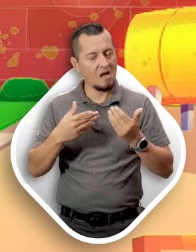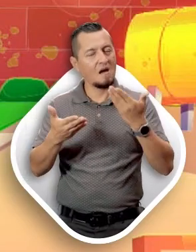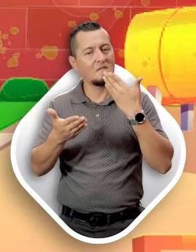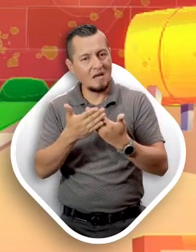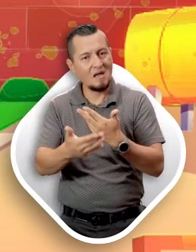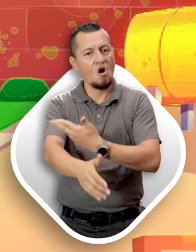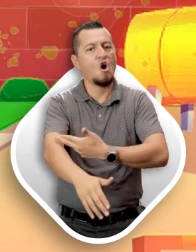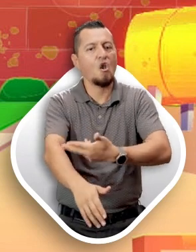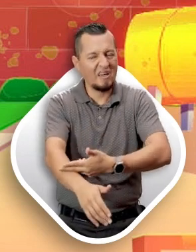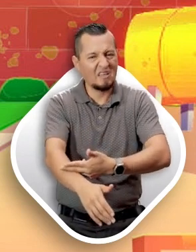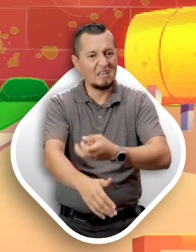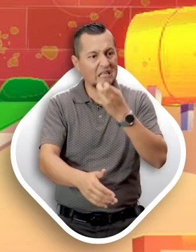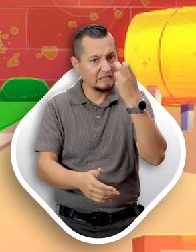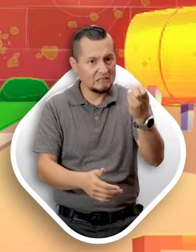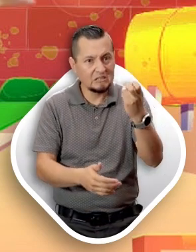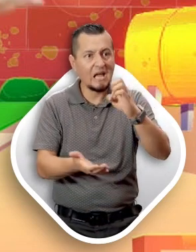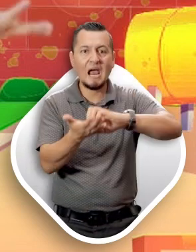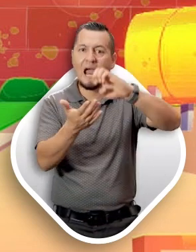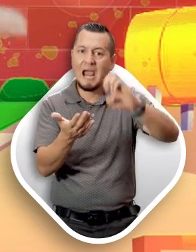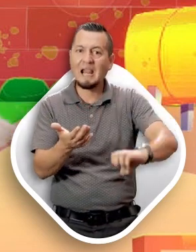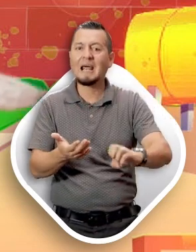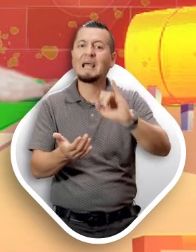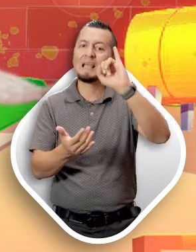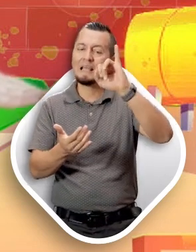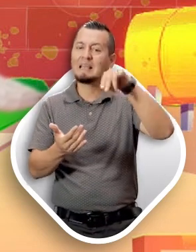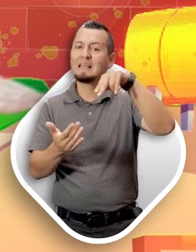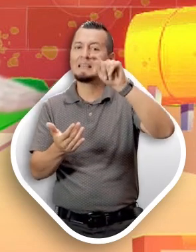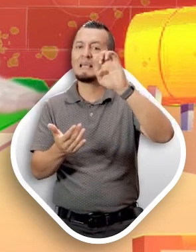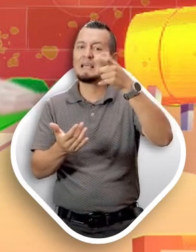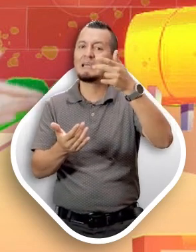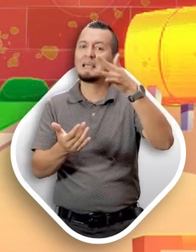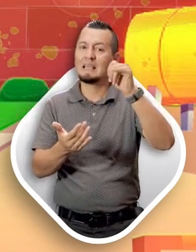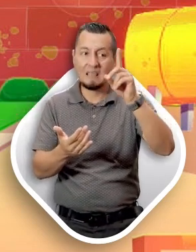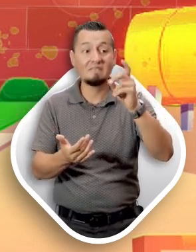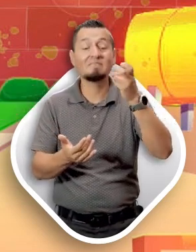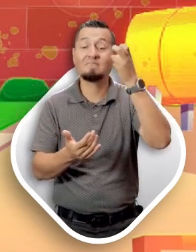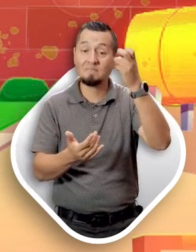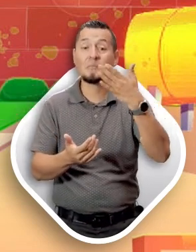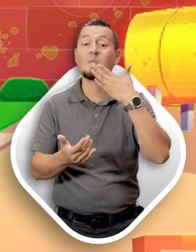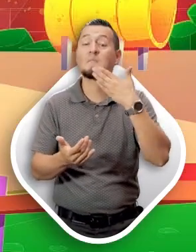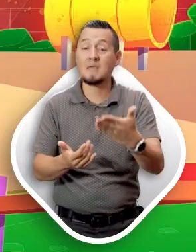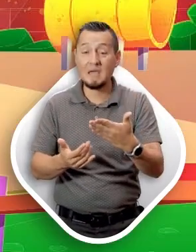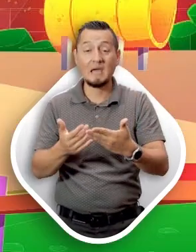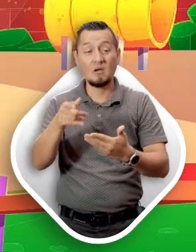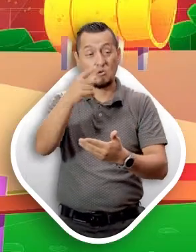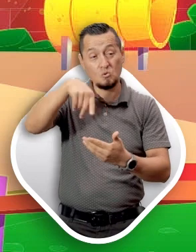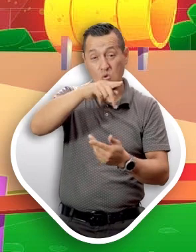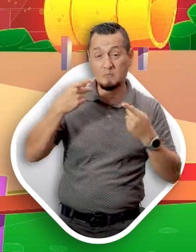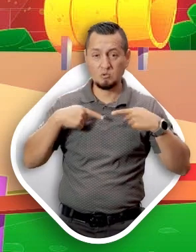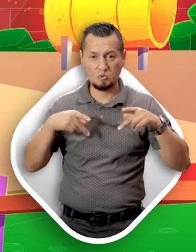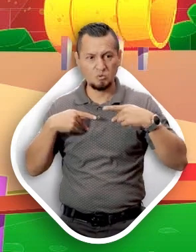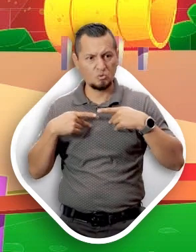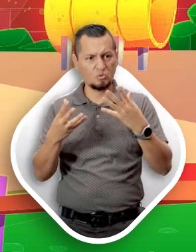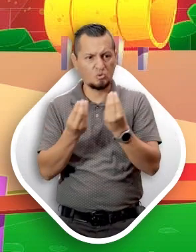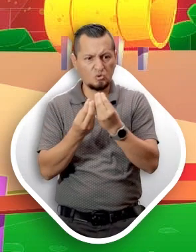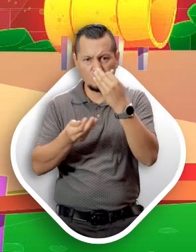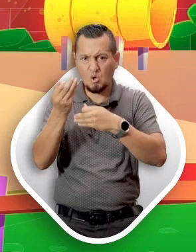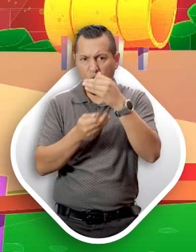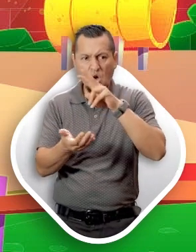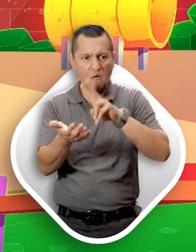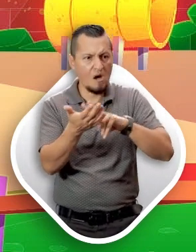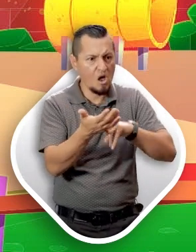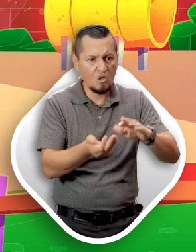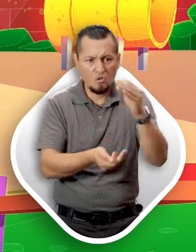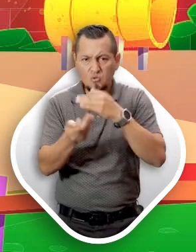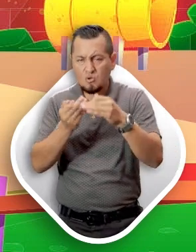Exactamente, María. Ese es un muy buen ejemplo de integridad. Respondió Max. La integridad es cuando todos tus